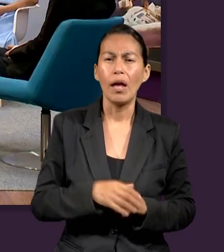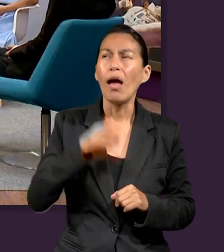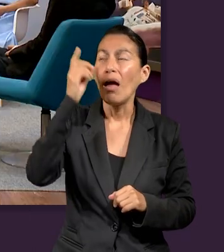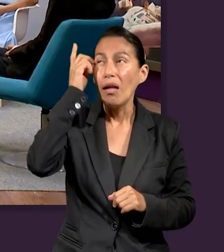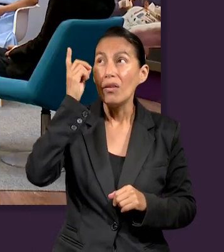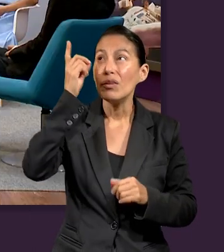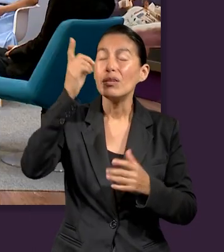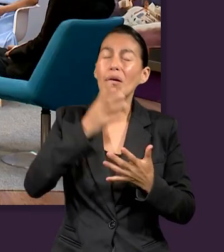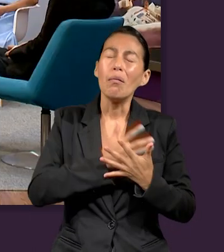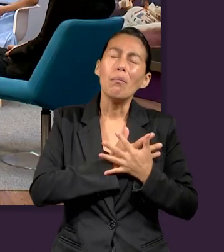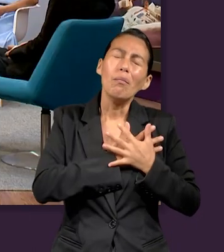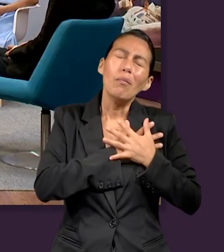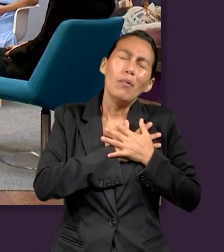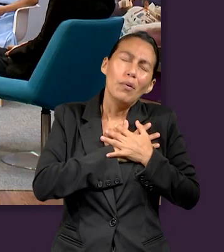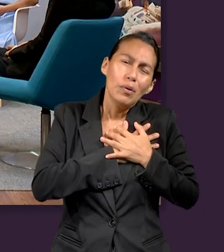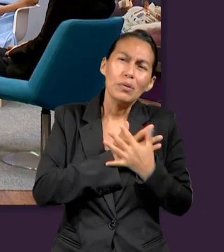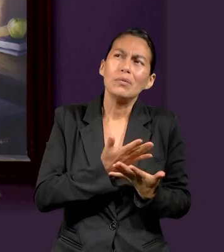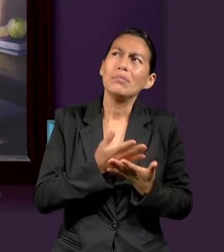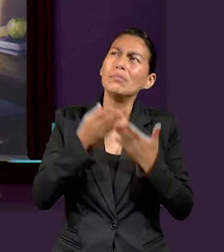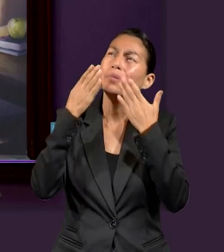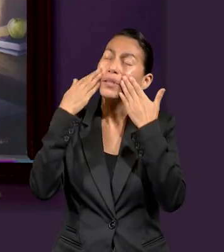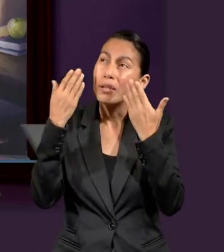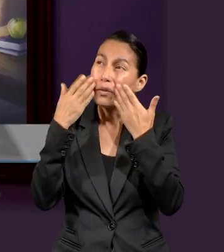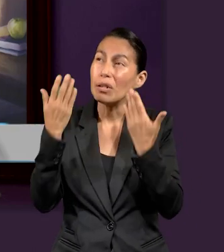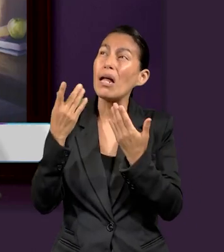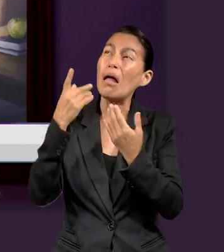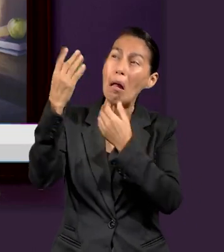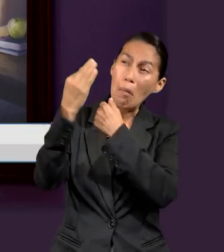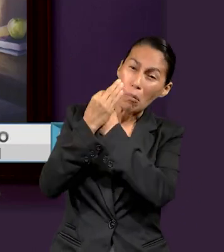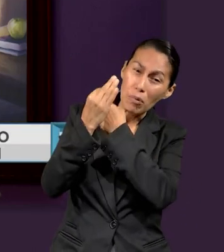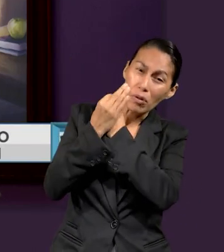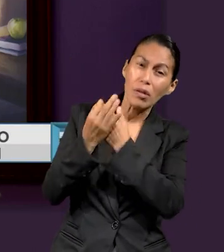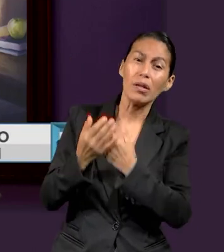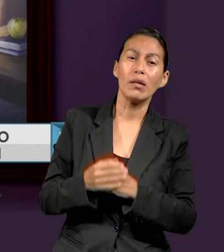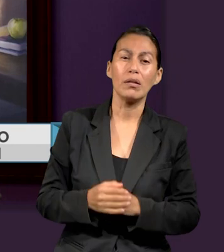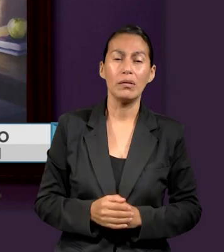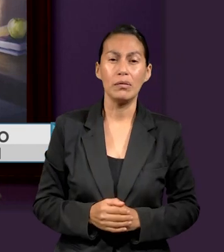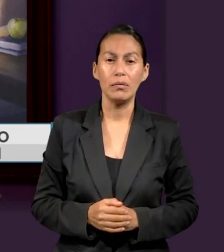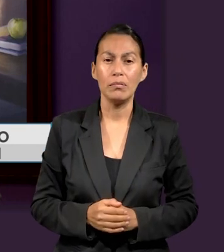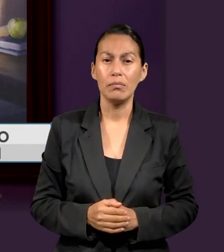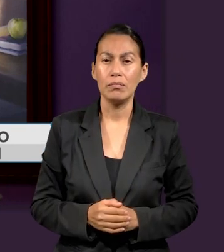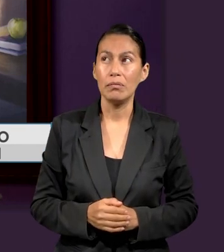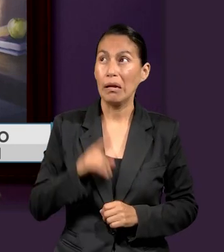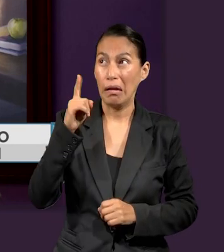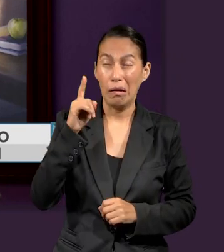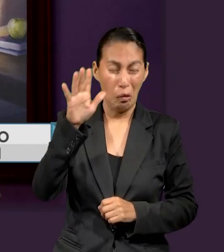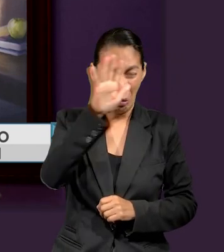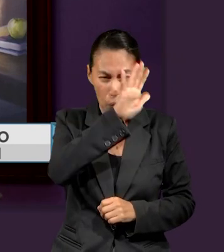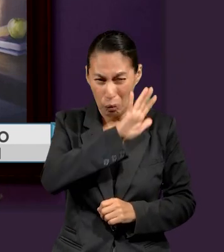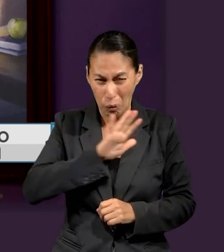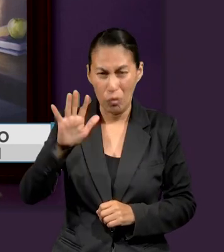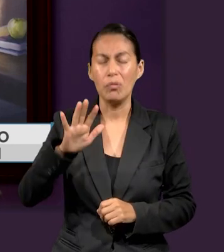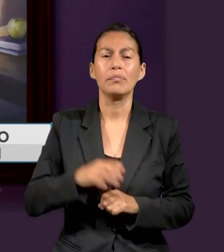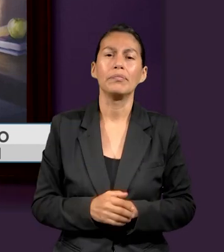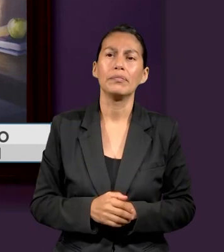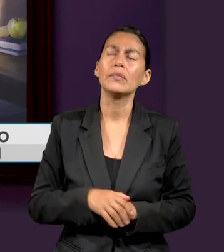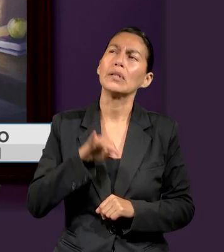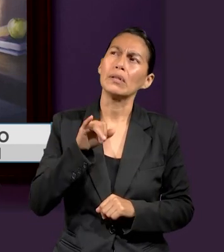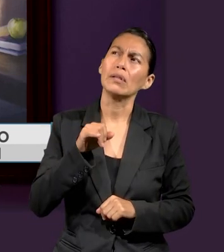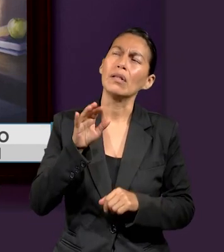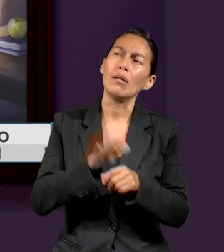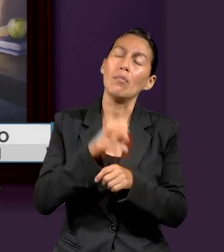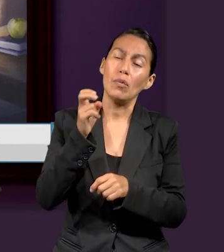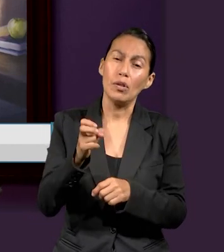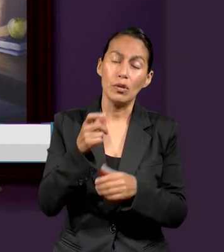Porque Dios es amor. Sí. Misericordioso, es protector, es